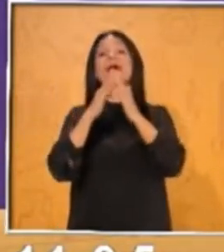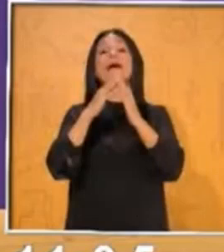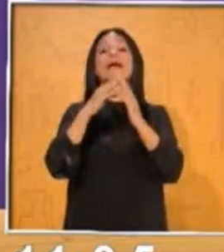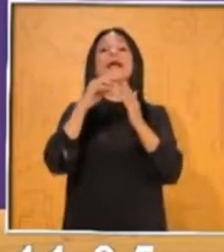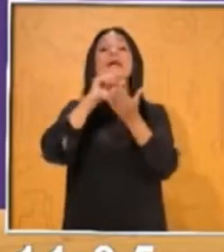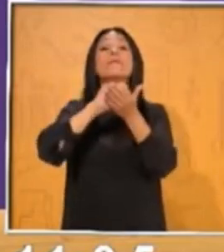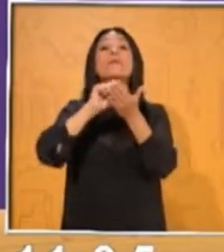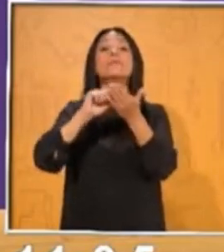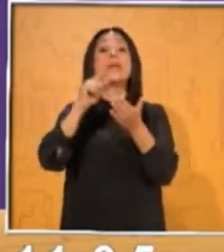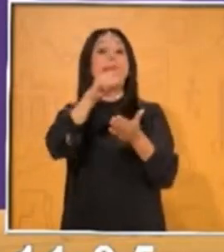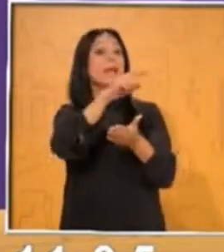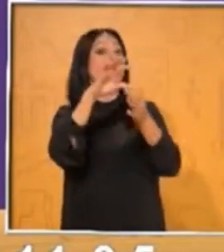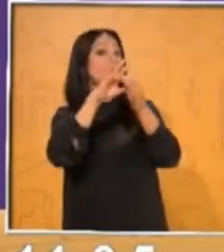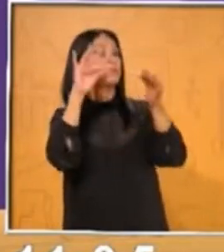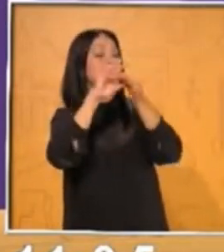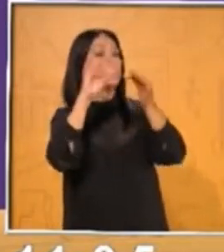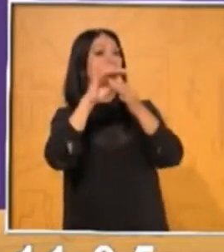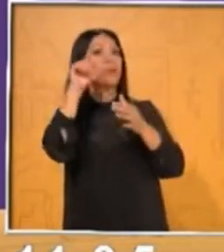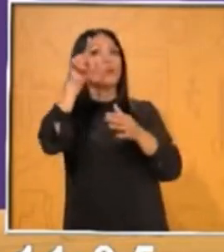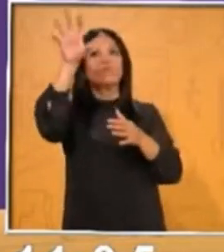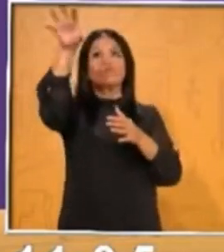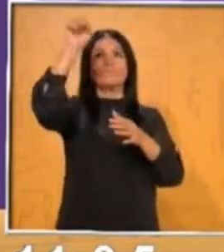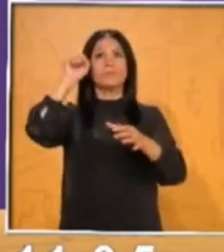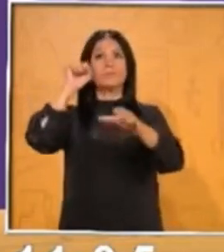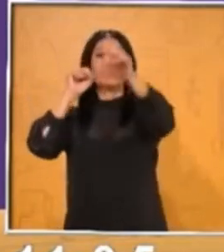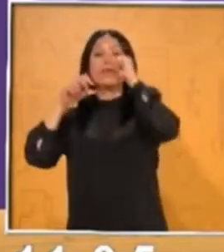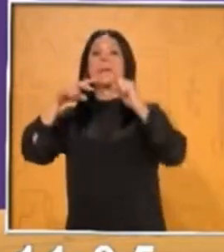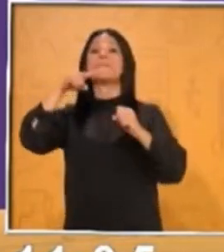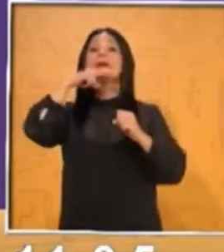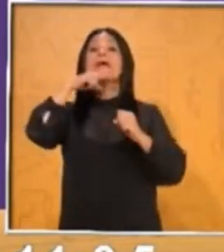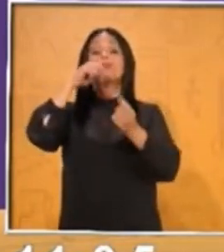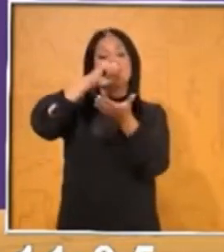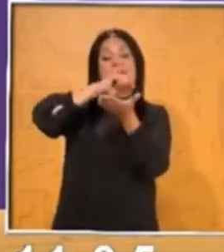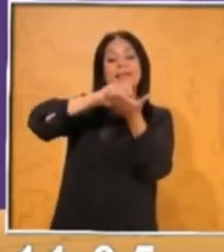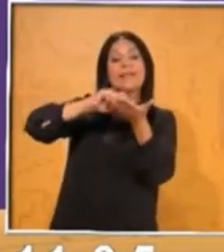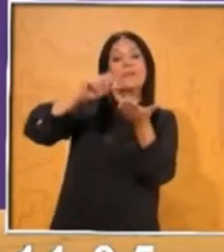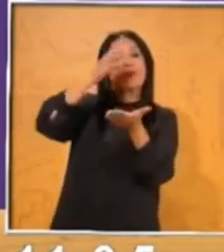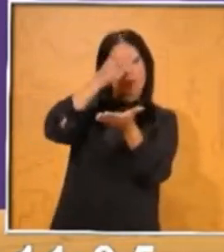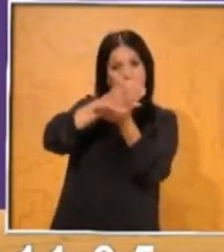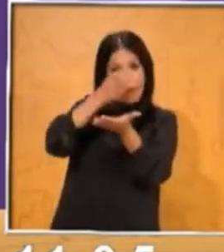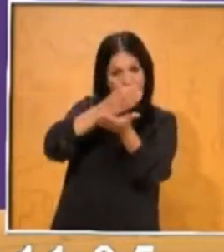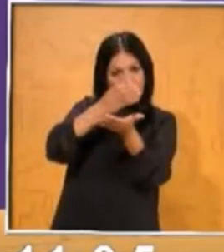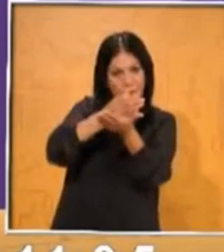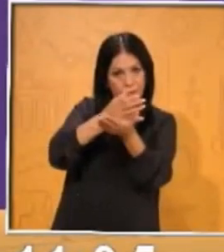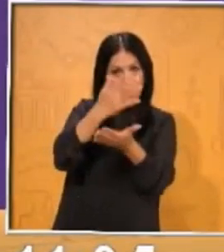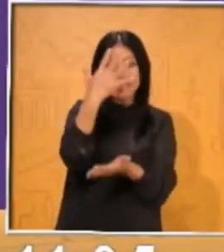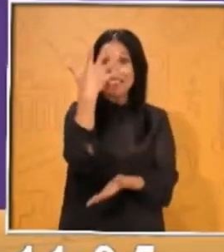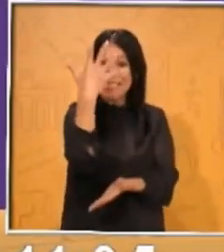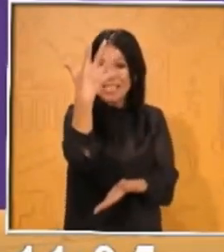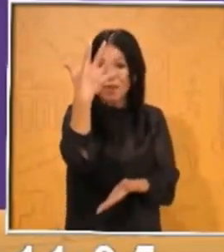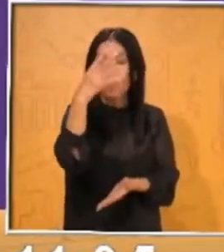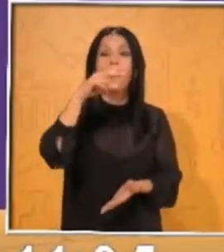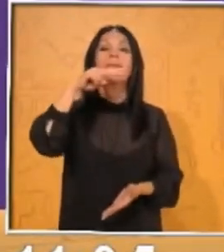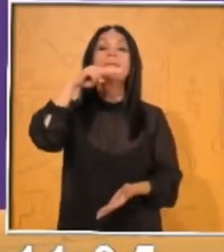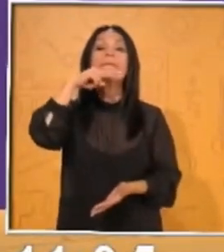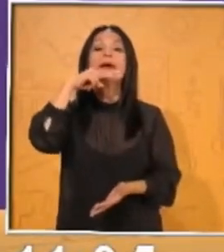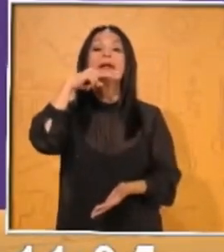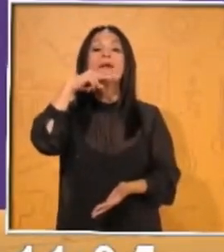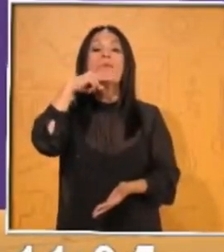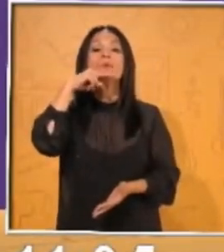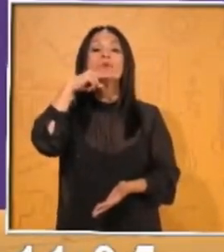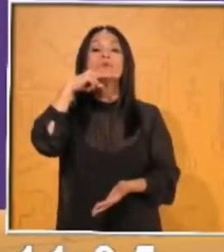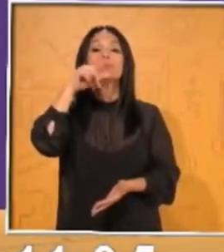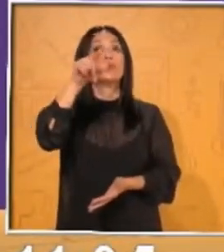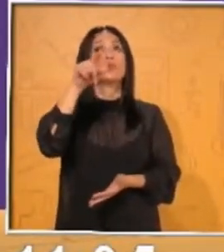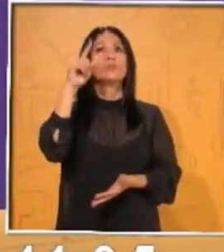narrarla un poquito rápido para que nos alcance el tiempo. Pon mucha atención, tú escoges cinco verbos, ¿de acuerdo? Yo no te voy a decir